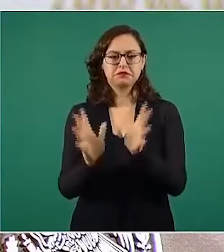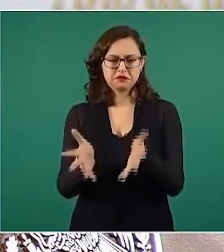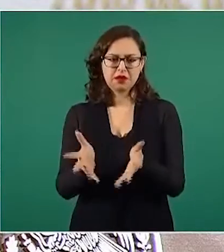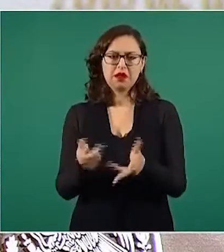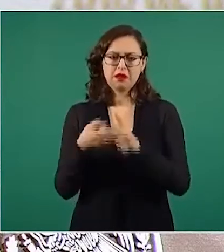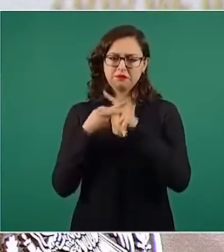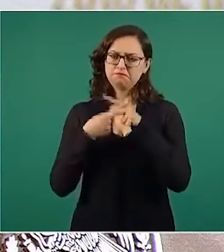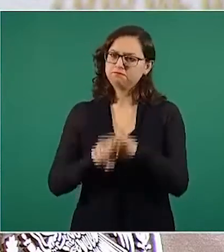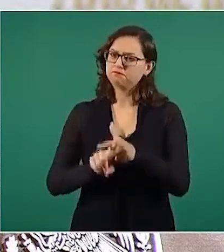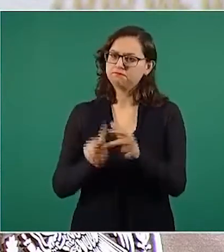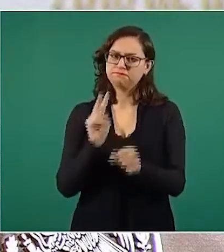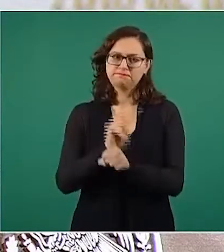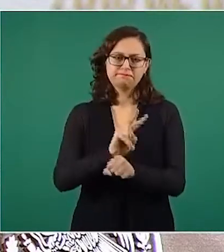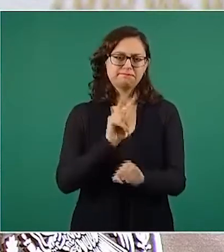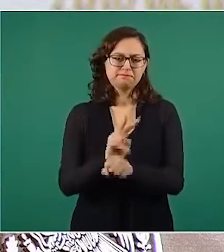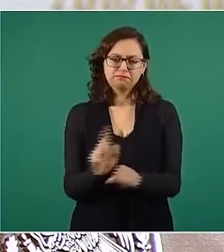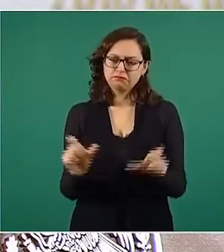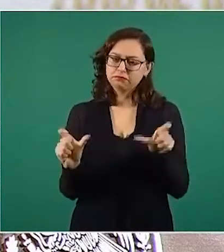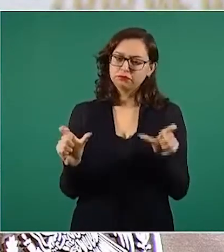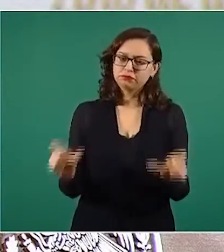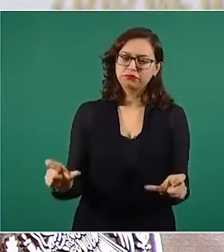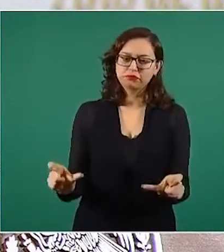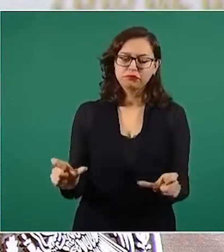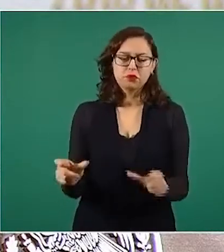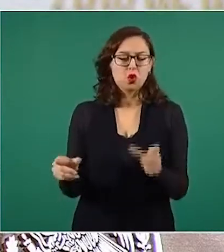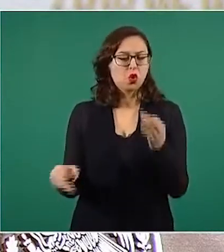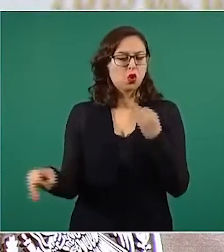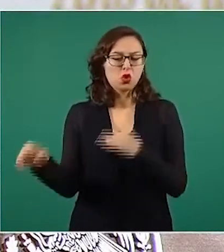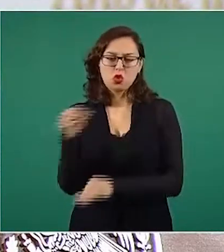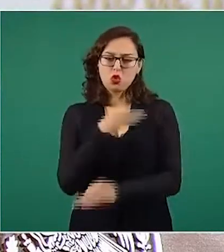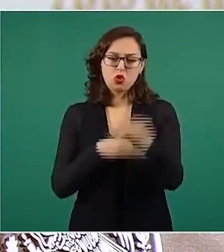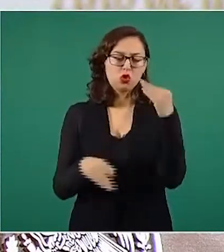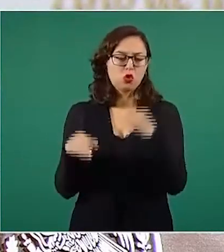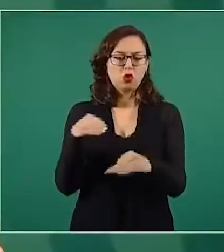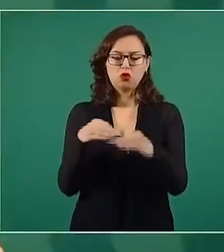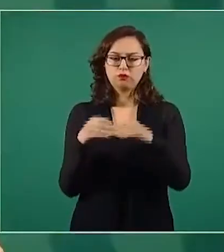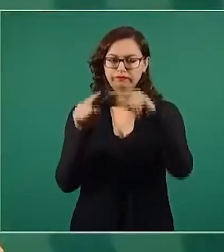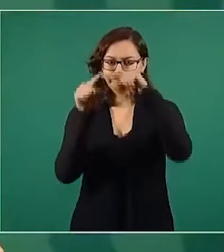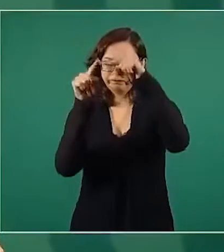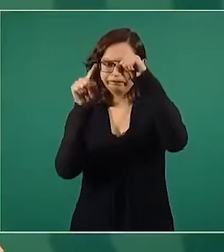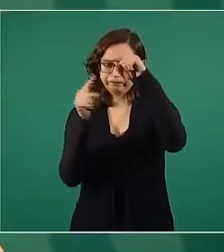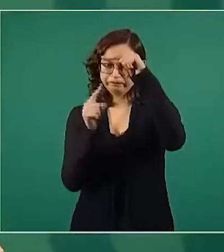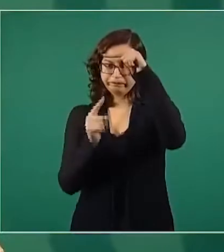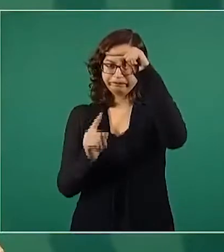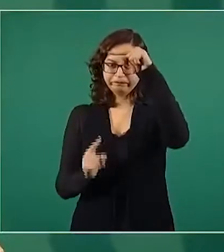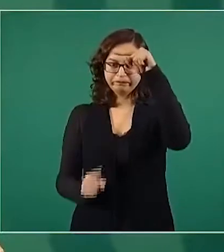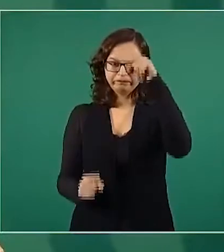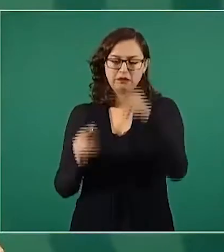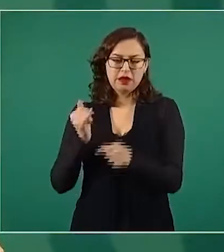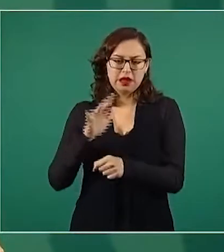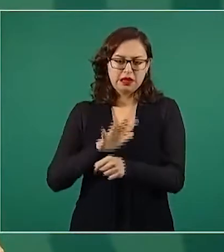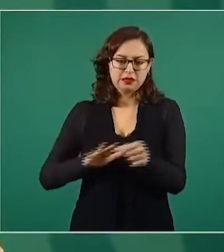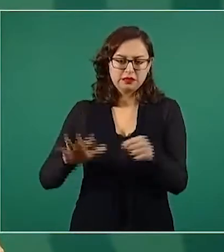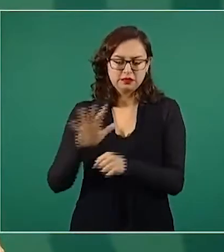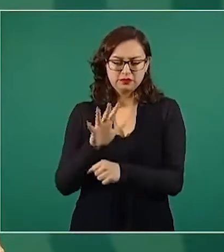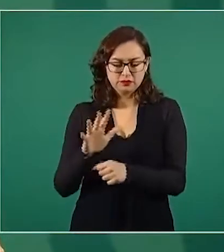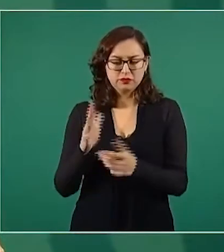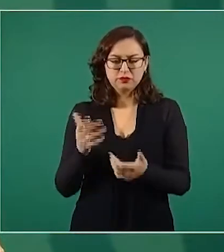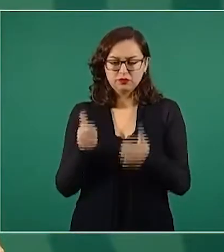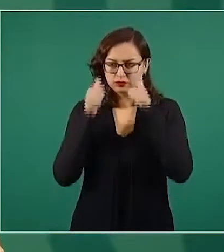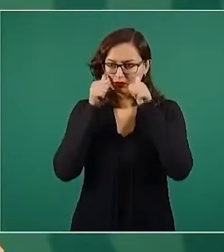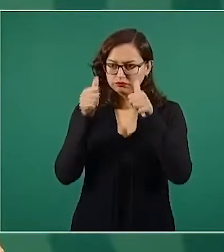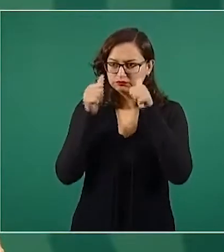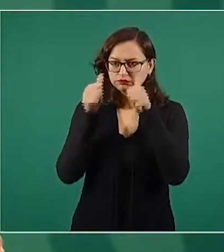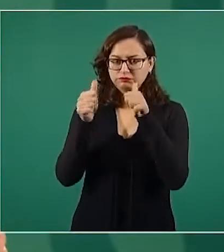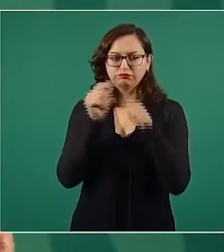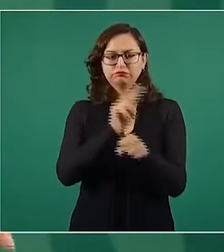la seguridad en todo el Istmo. Ya tienen presencia,